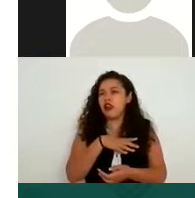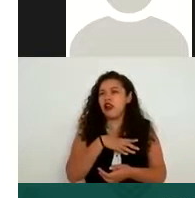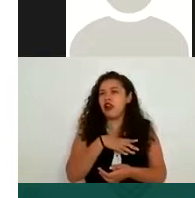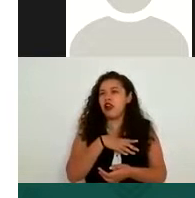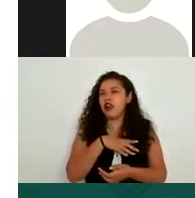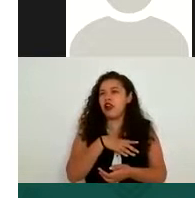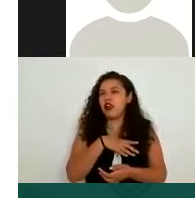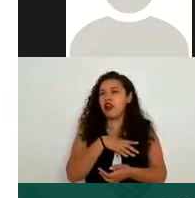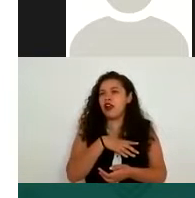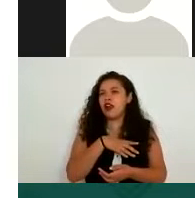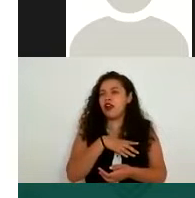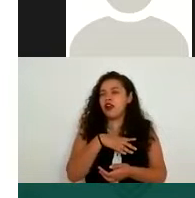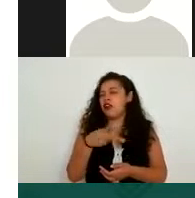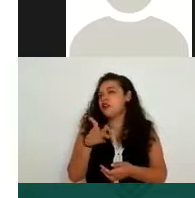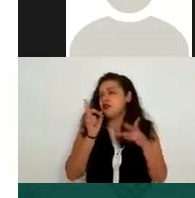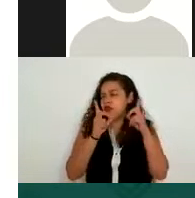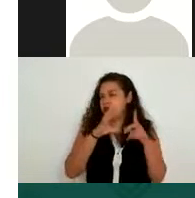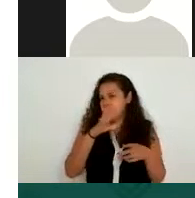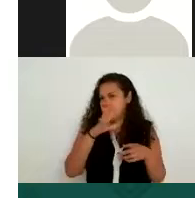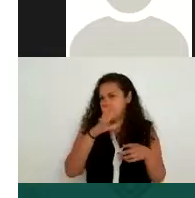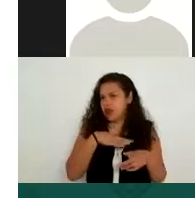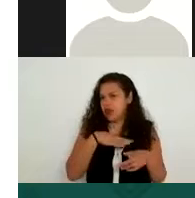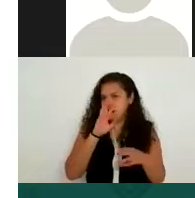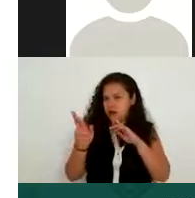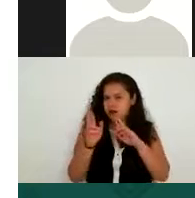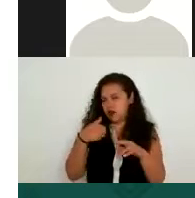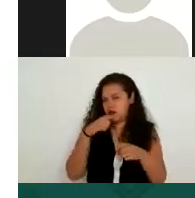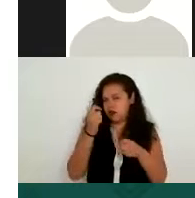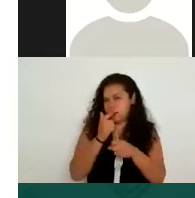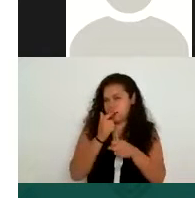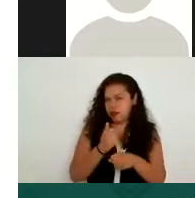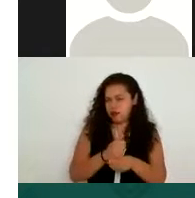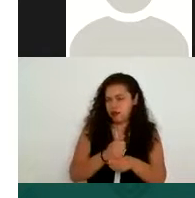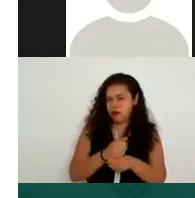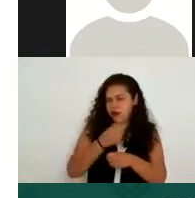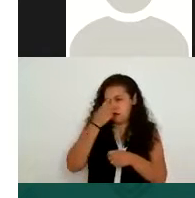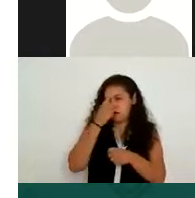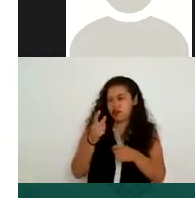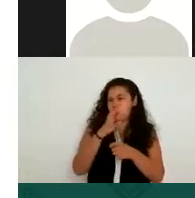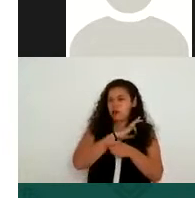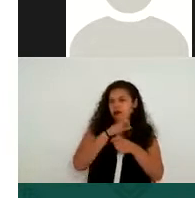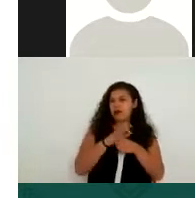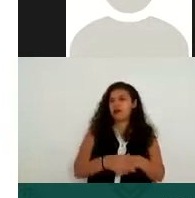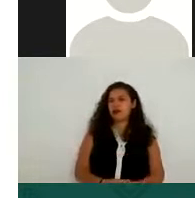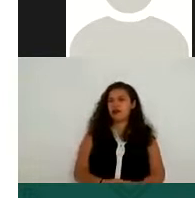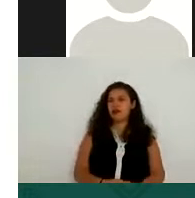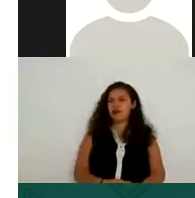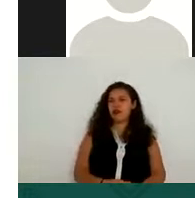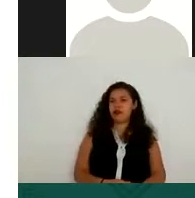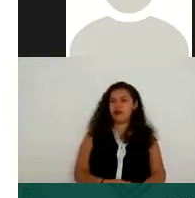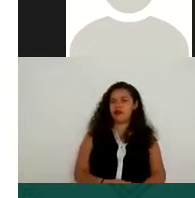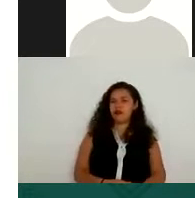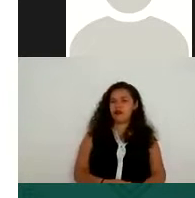tuve qué datos son los que yo recibí o requerí, es que podemos identificar mejor los mecanismos para hacer